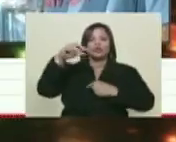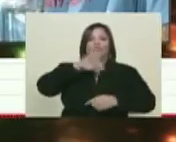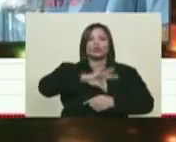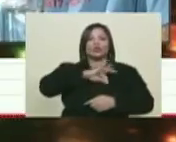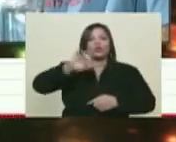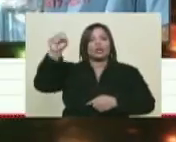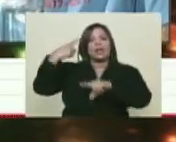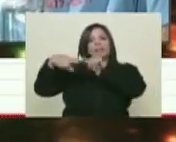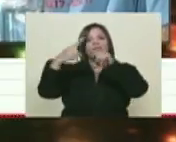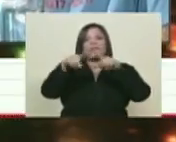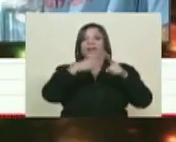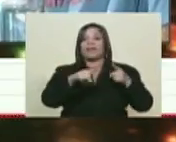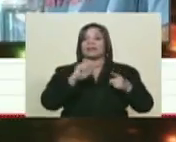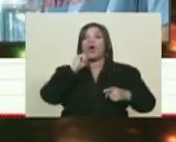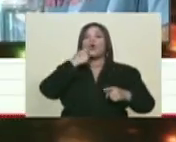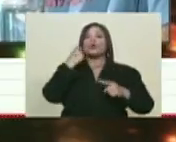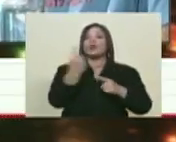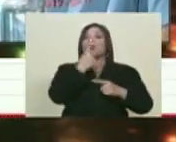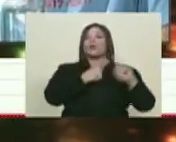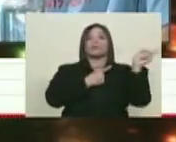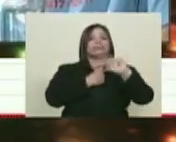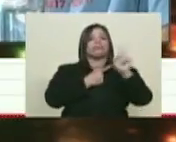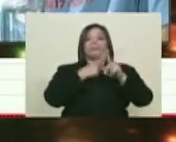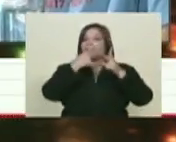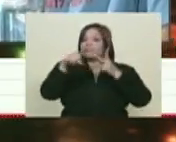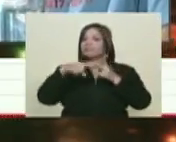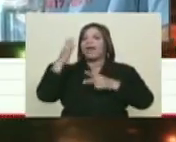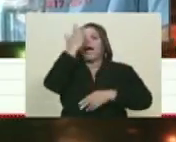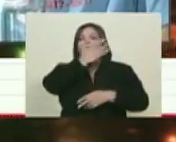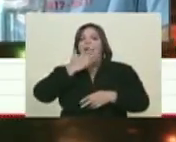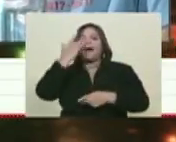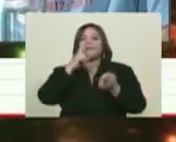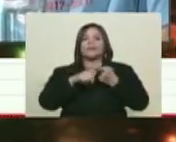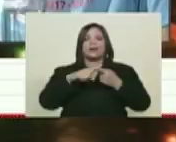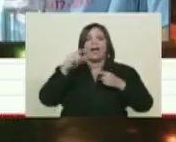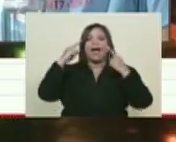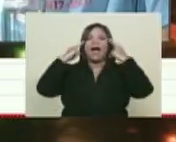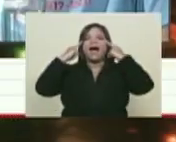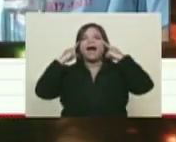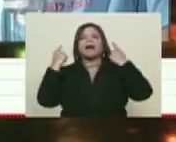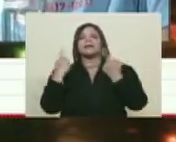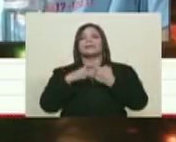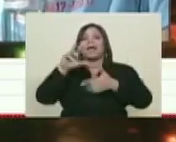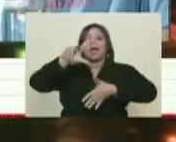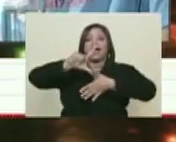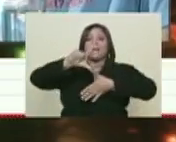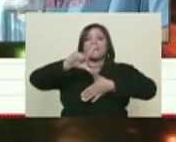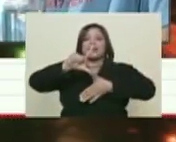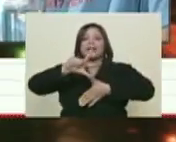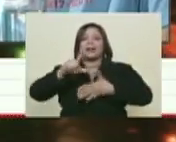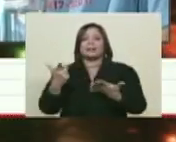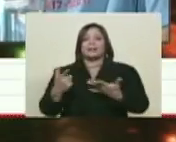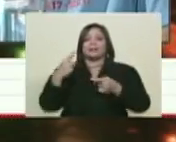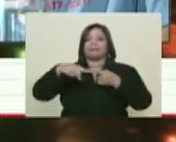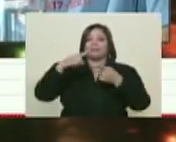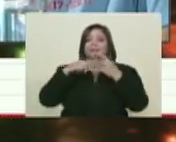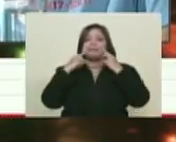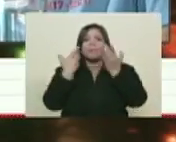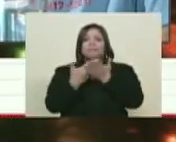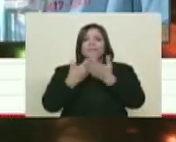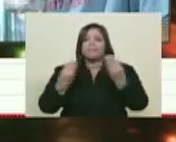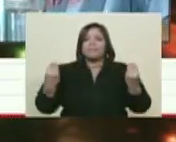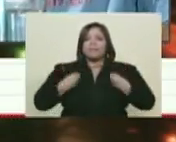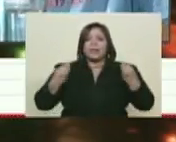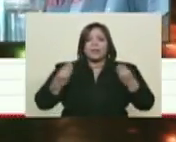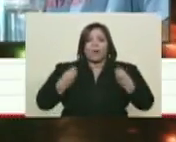una diversidad que va más allá de Rusia, ¿sí? Podemos verlo en África, podemos verlo en Asia, lo vemos en América Latina, lo vemos vivo, lo